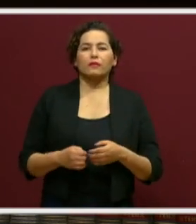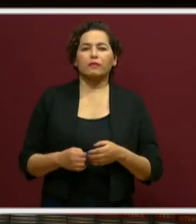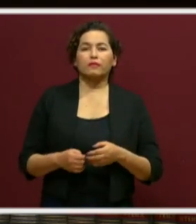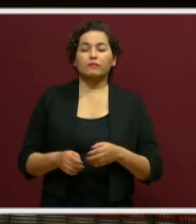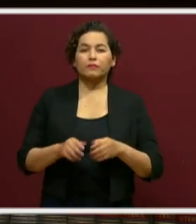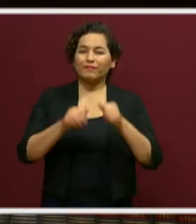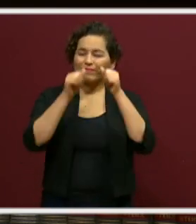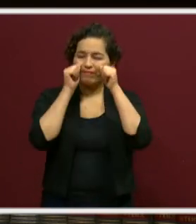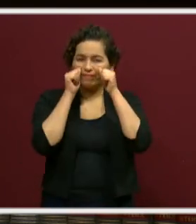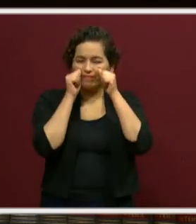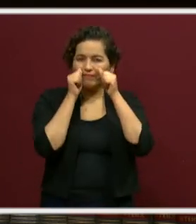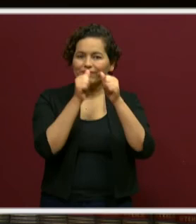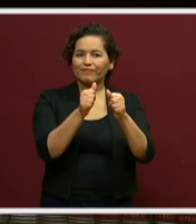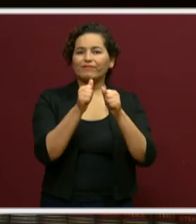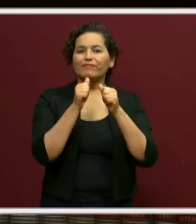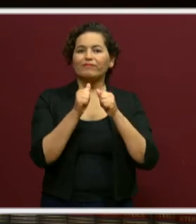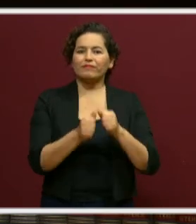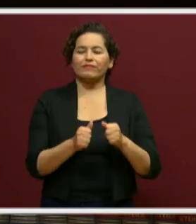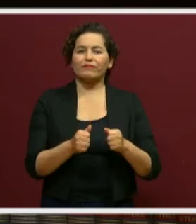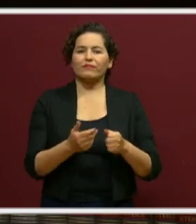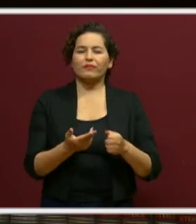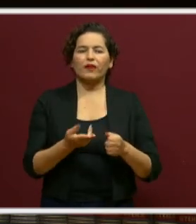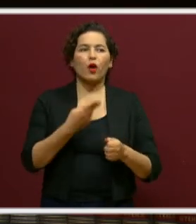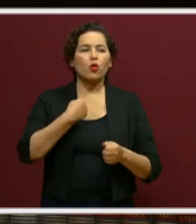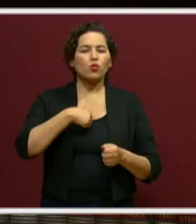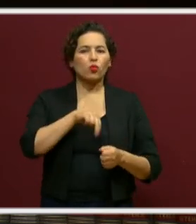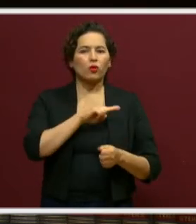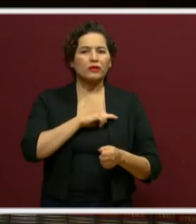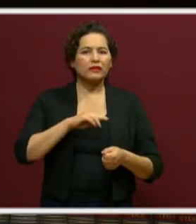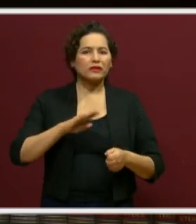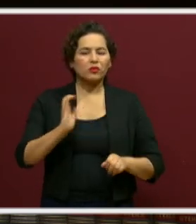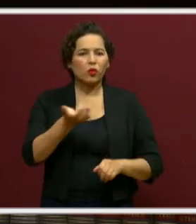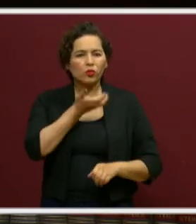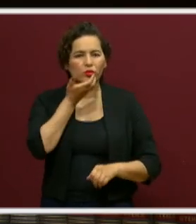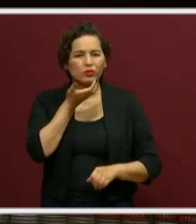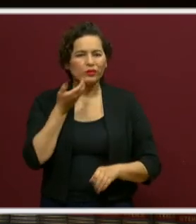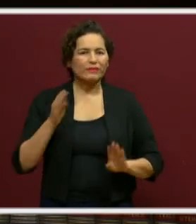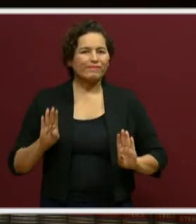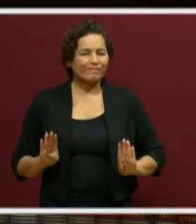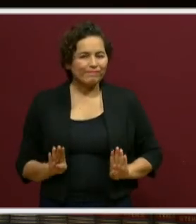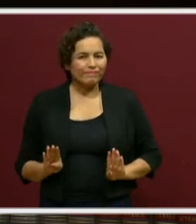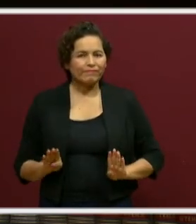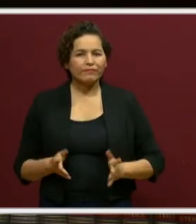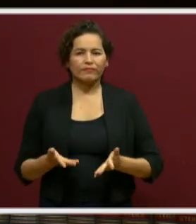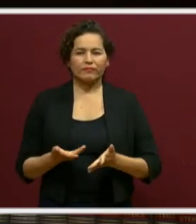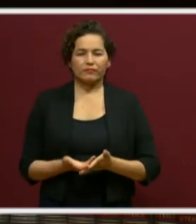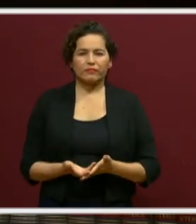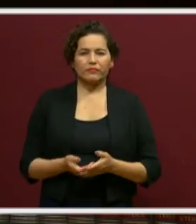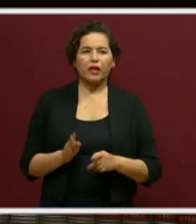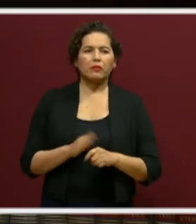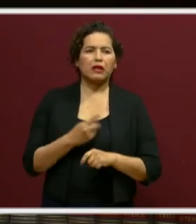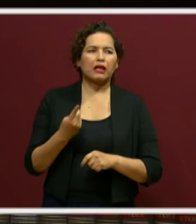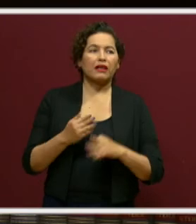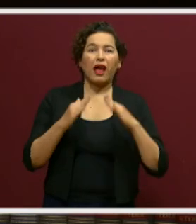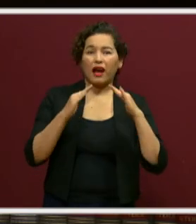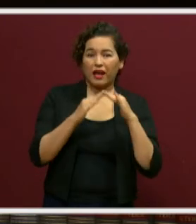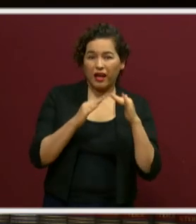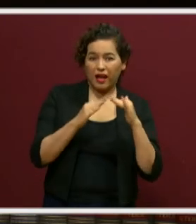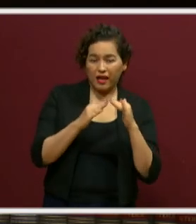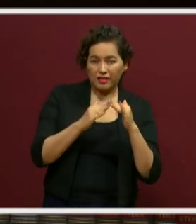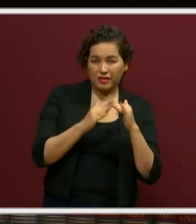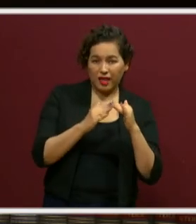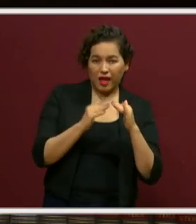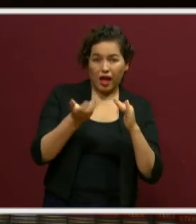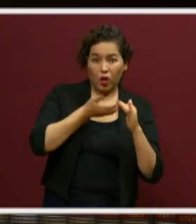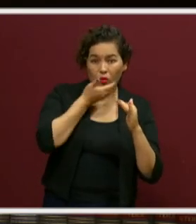pongamos atención en nuestro cambio de hábitos. Eso es sumamente importante, porque los hábitos vividos en casa se van a ir a